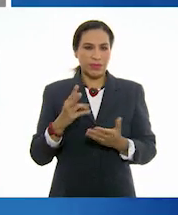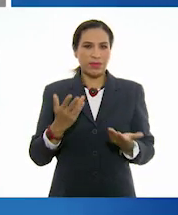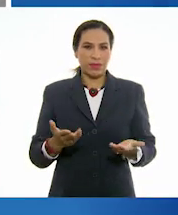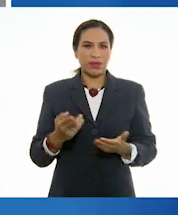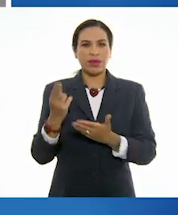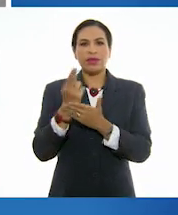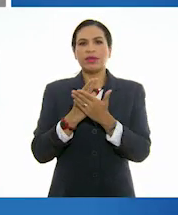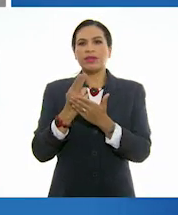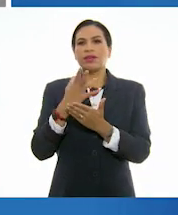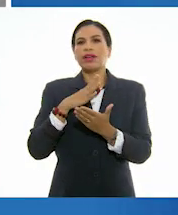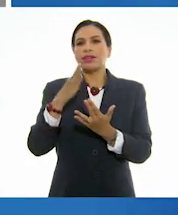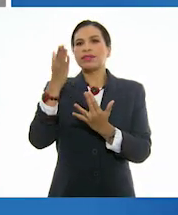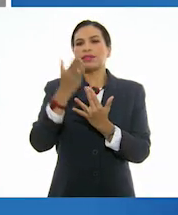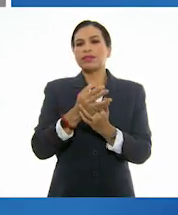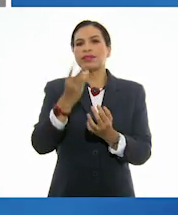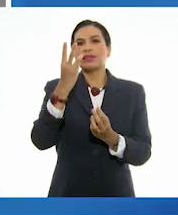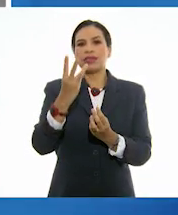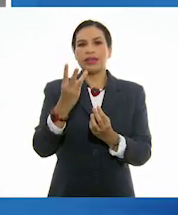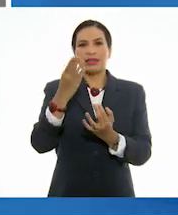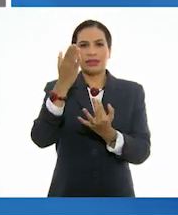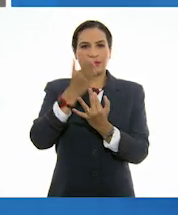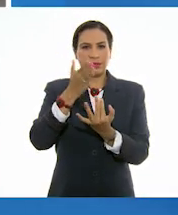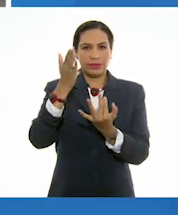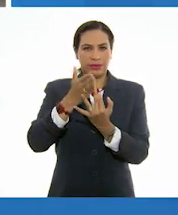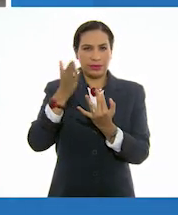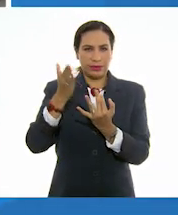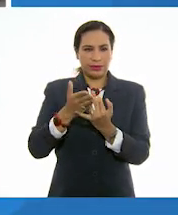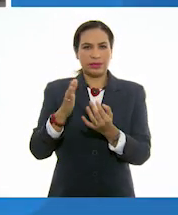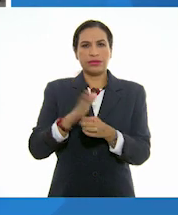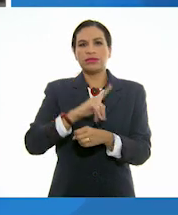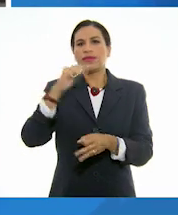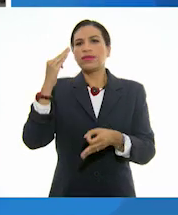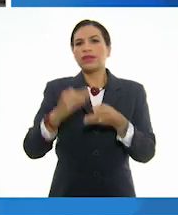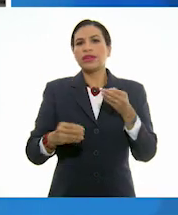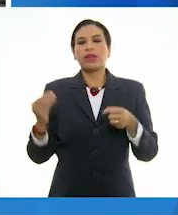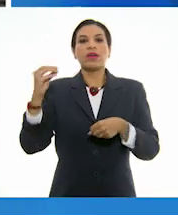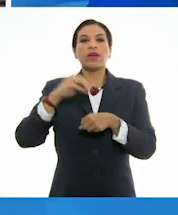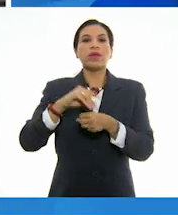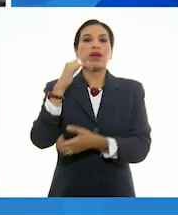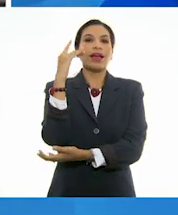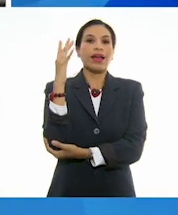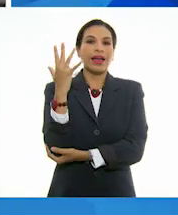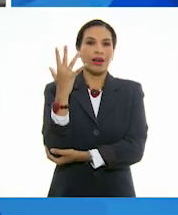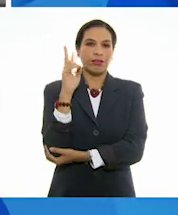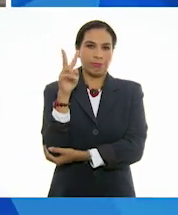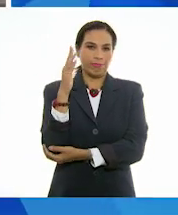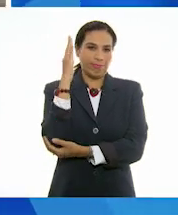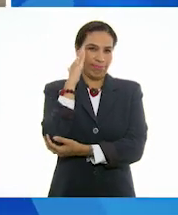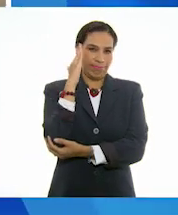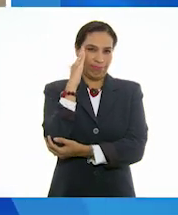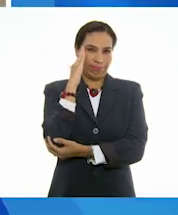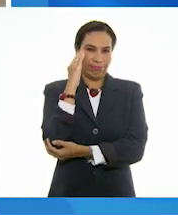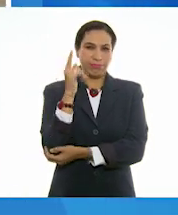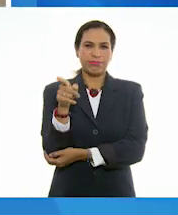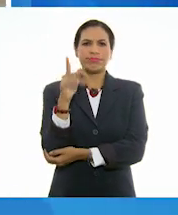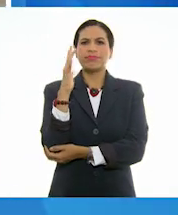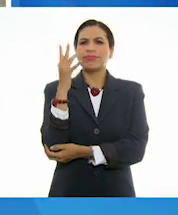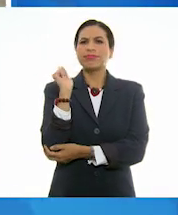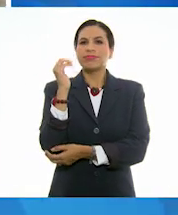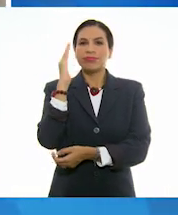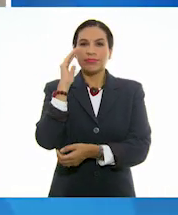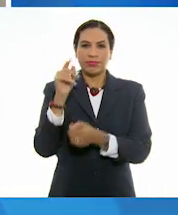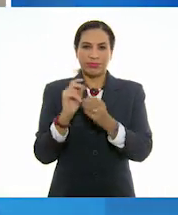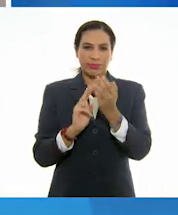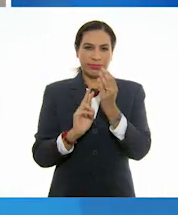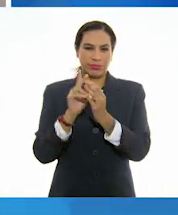el dibujo se dividió en tres partes proporcionales y al final se agregó un árbol como elemento principal, cuyo peso y tono,